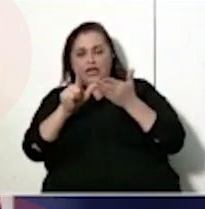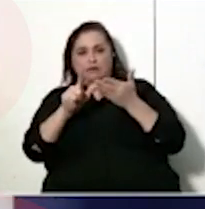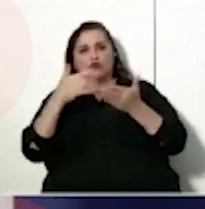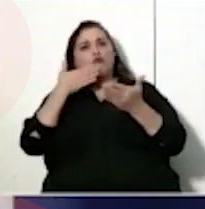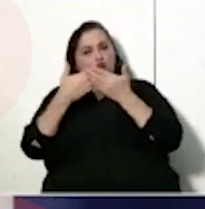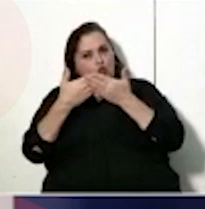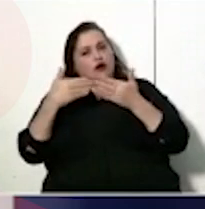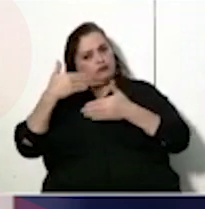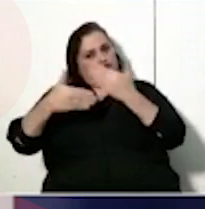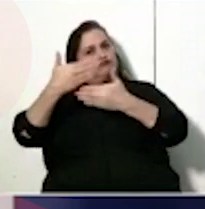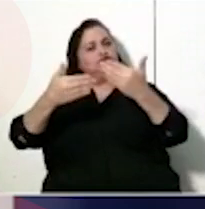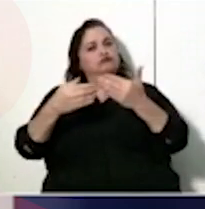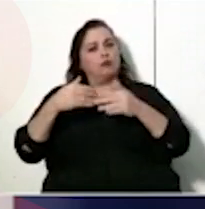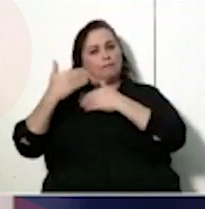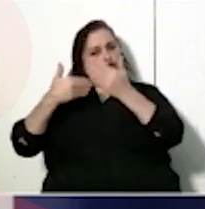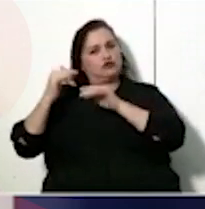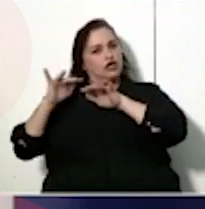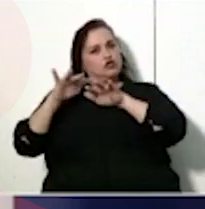ley a ese proceso electoral.